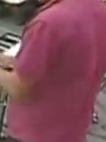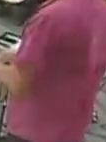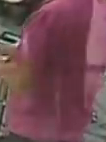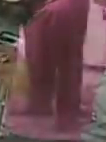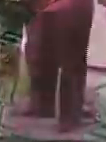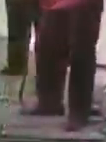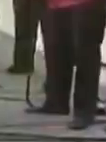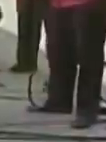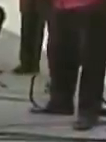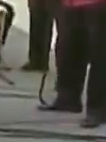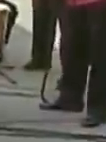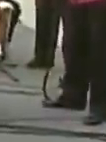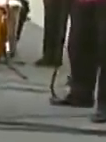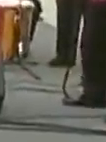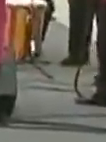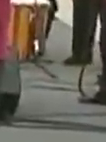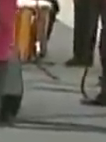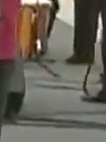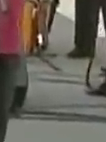Santa Lucía.